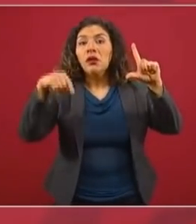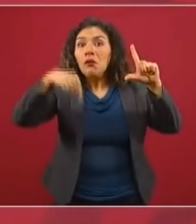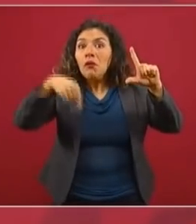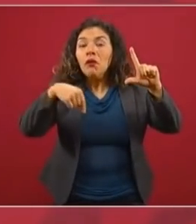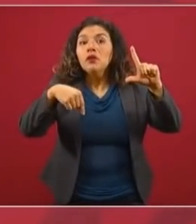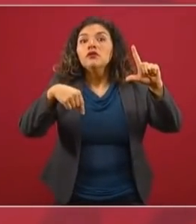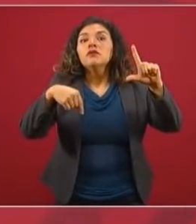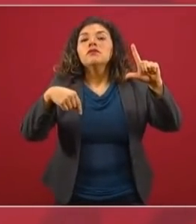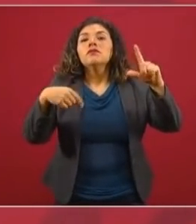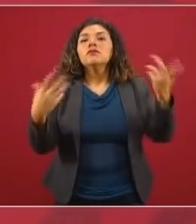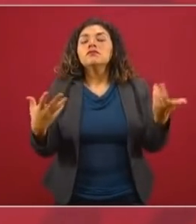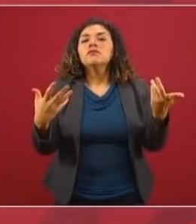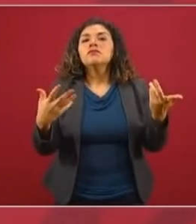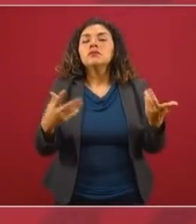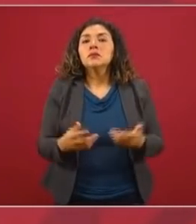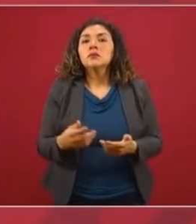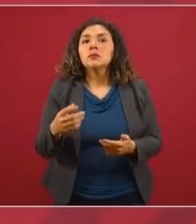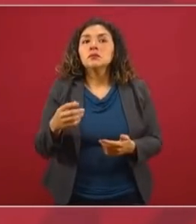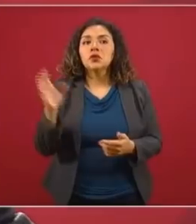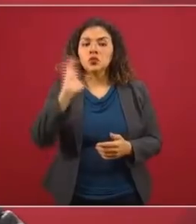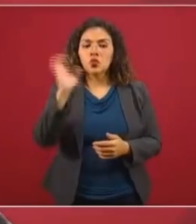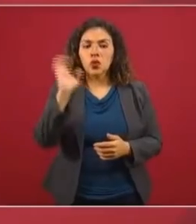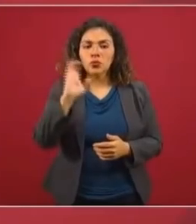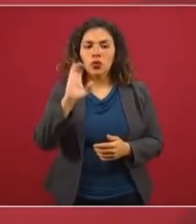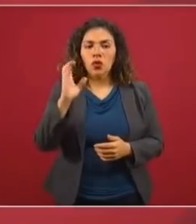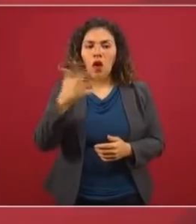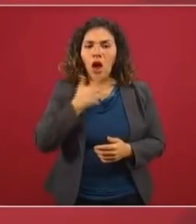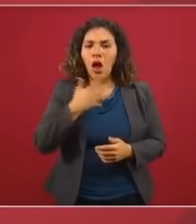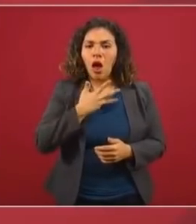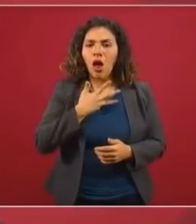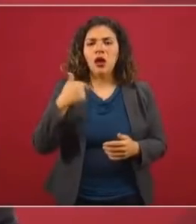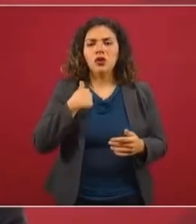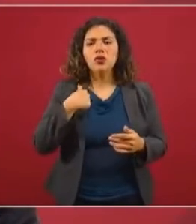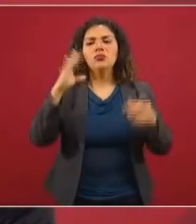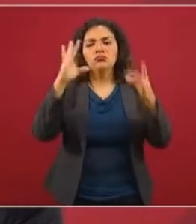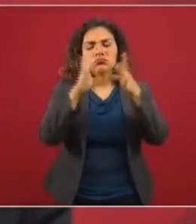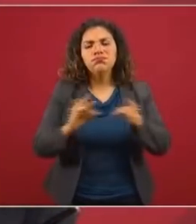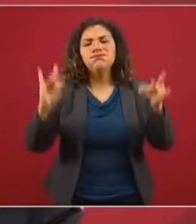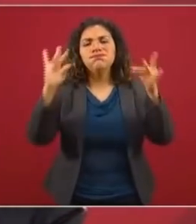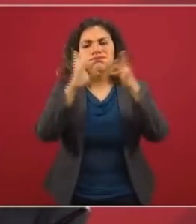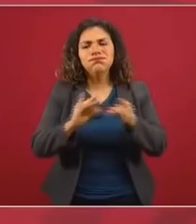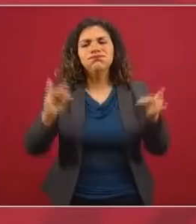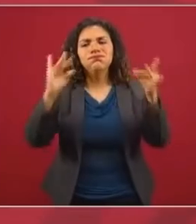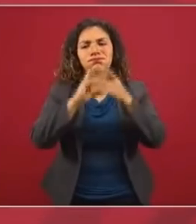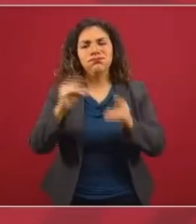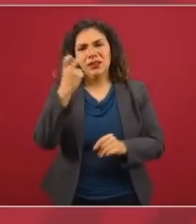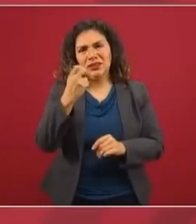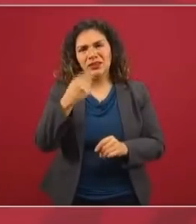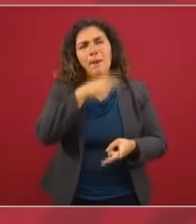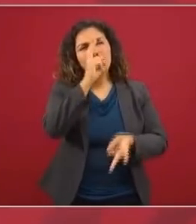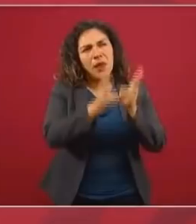aquí, antes de terminar de contarles sobre esta plática